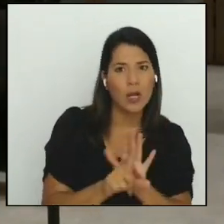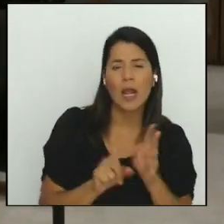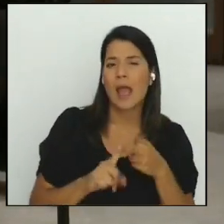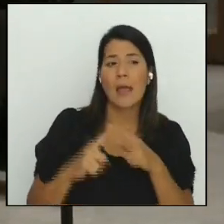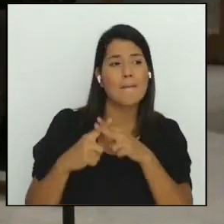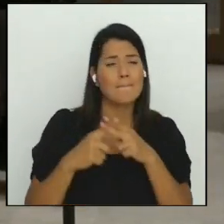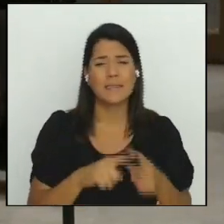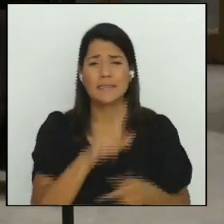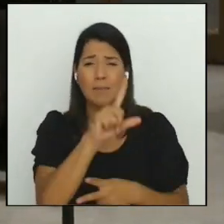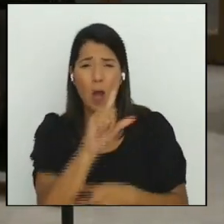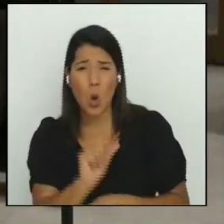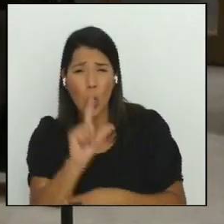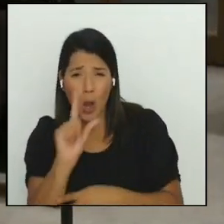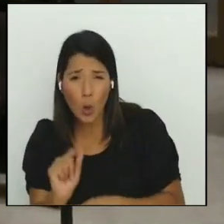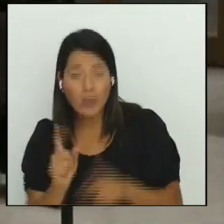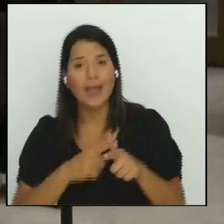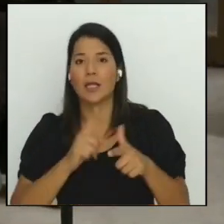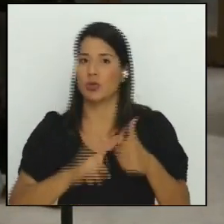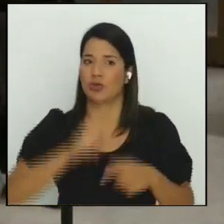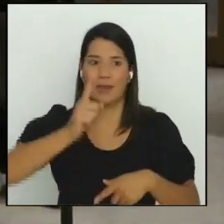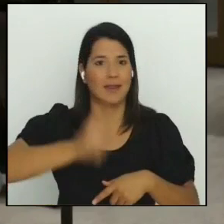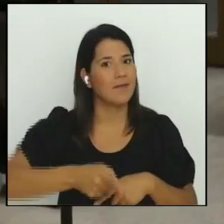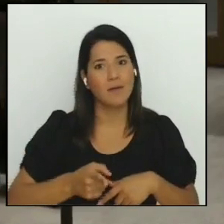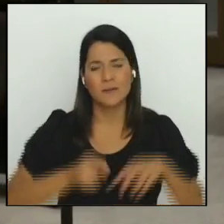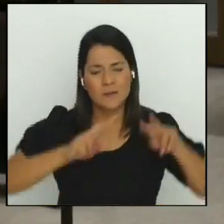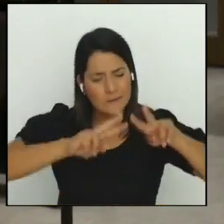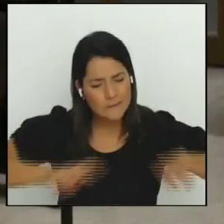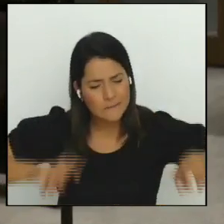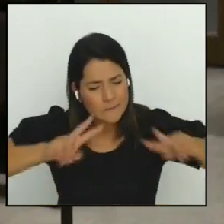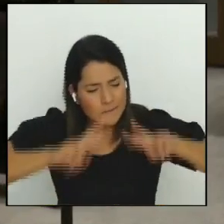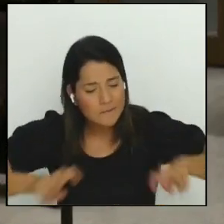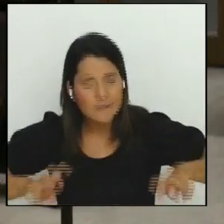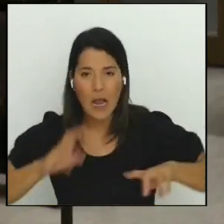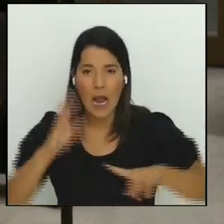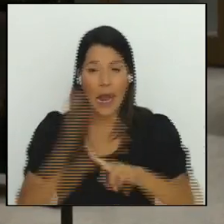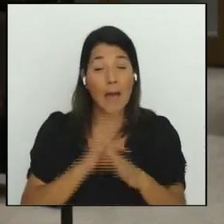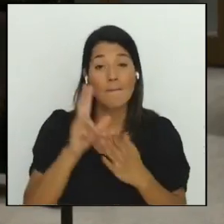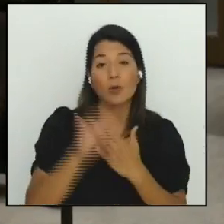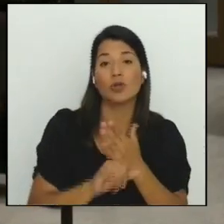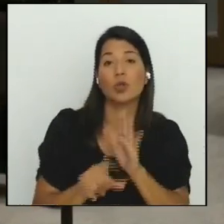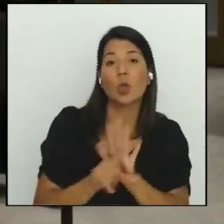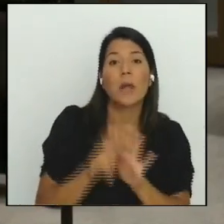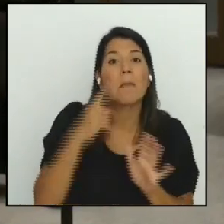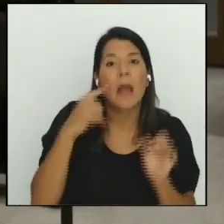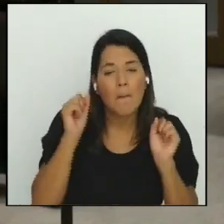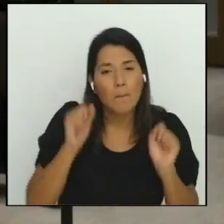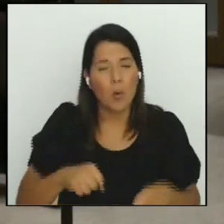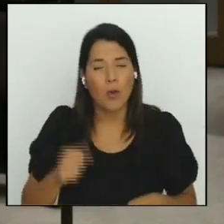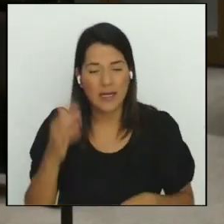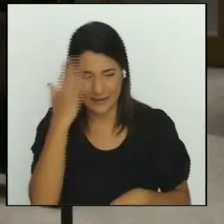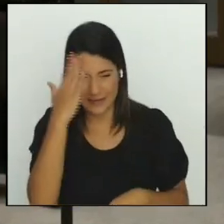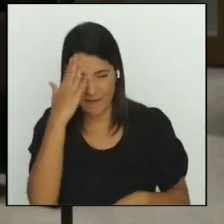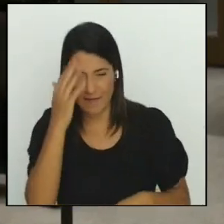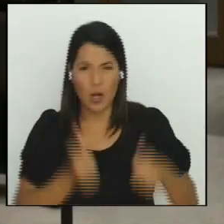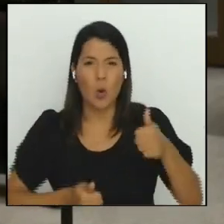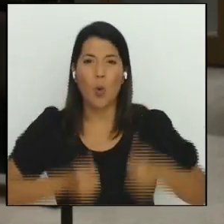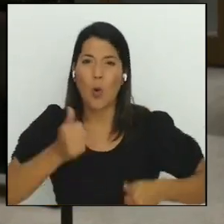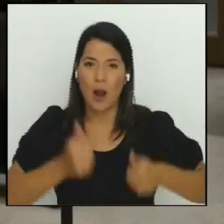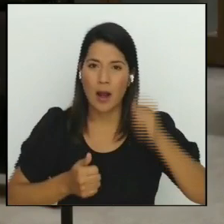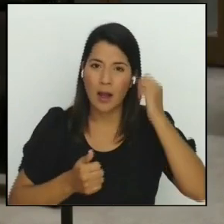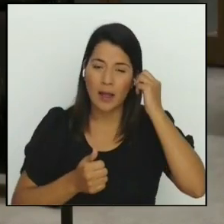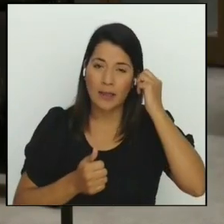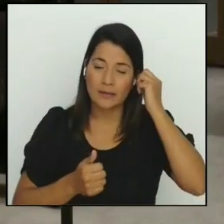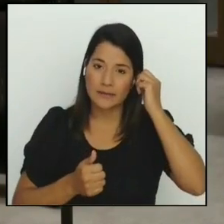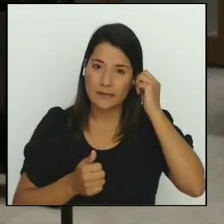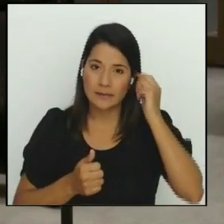todas esas iniciativas muy puntualmente para identificar cuáles son las que se van a conocer directamente. Decían también que